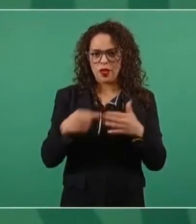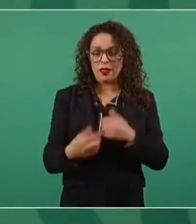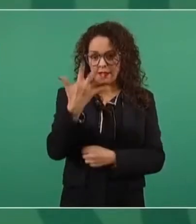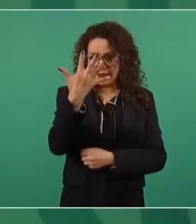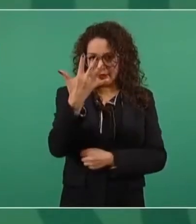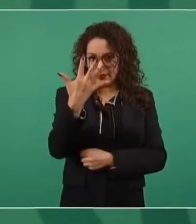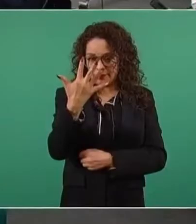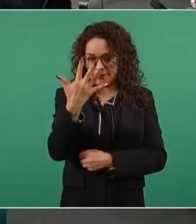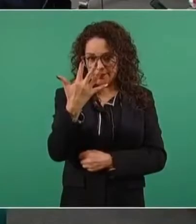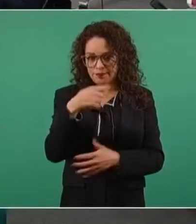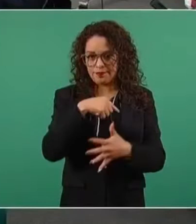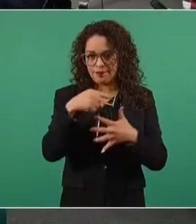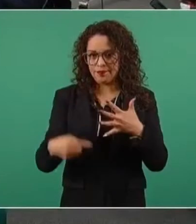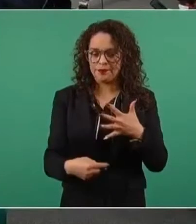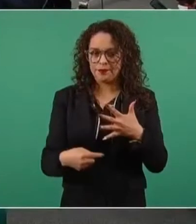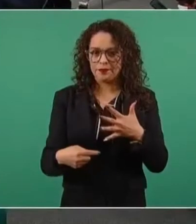luego